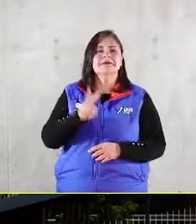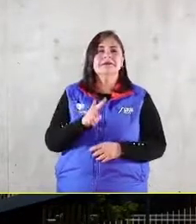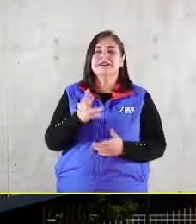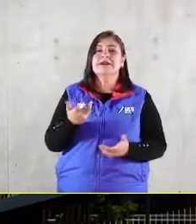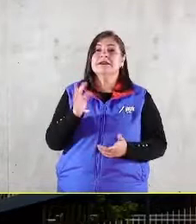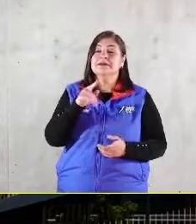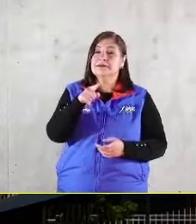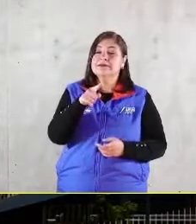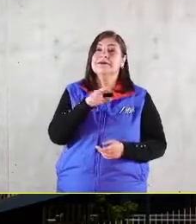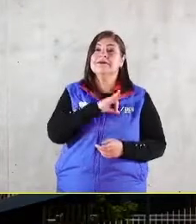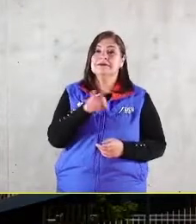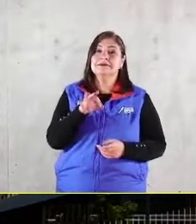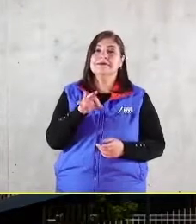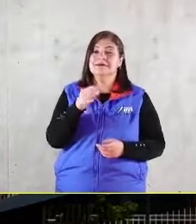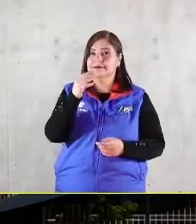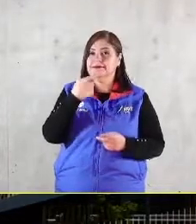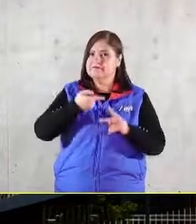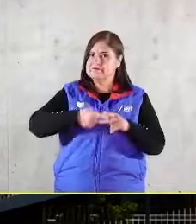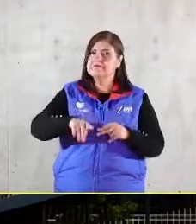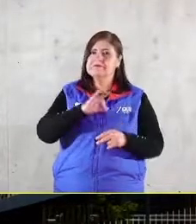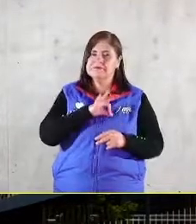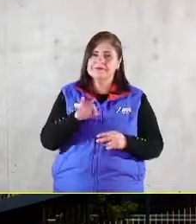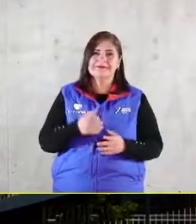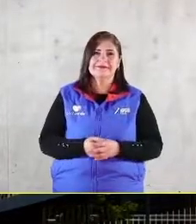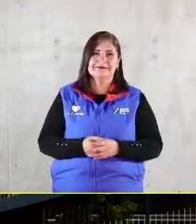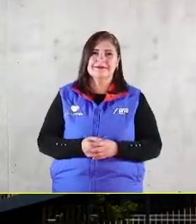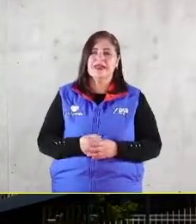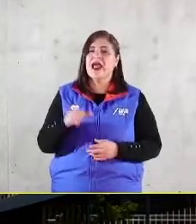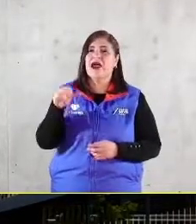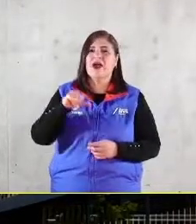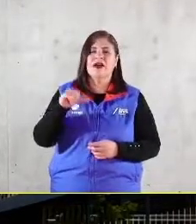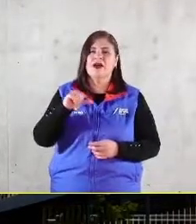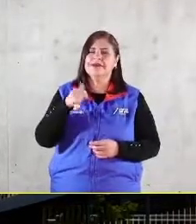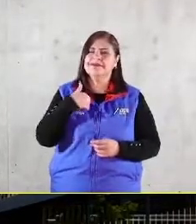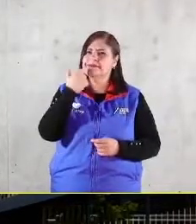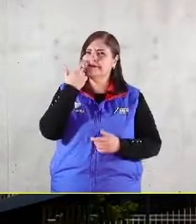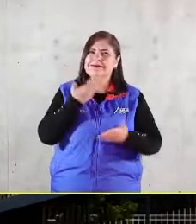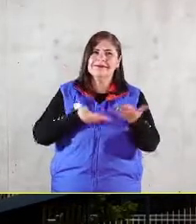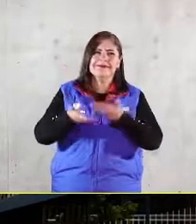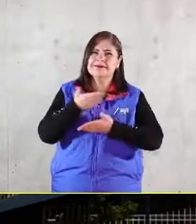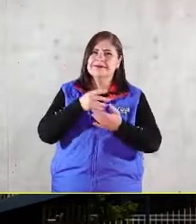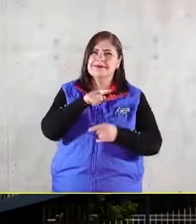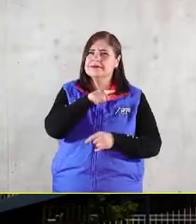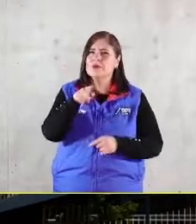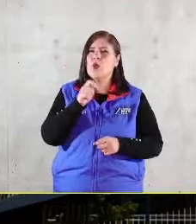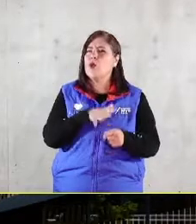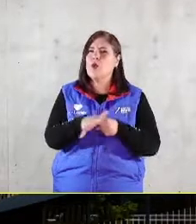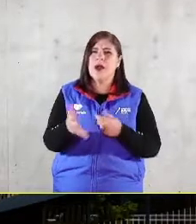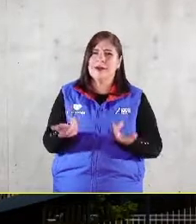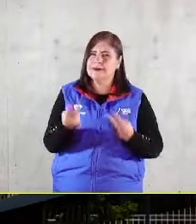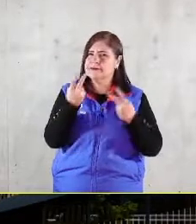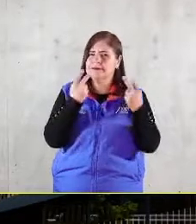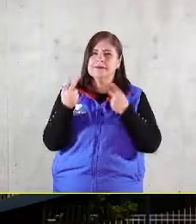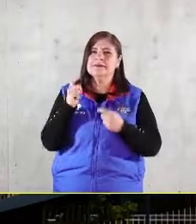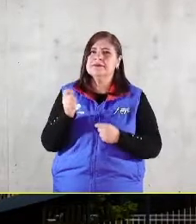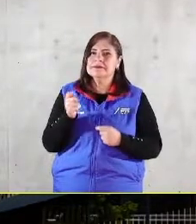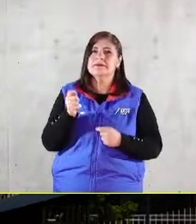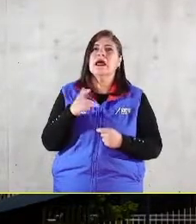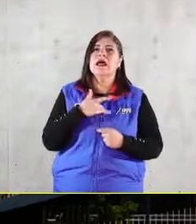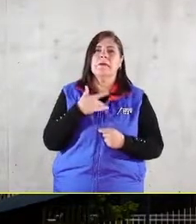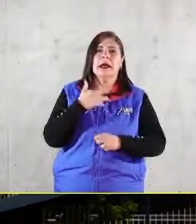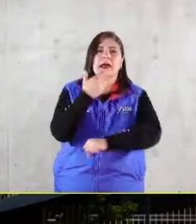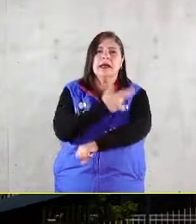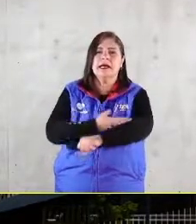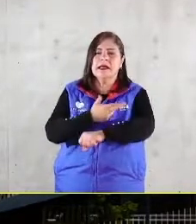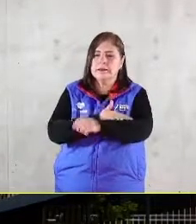si les parece, vamos a empezar lo que hoy quiero compartir con ustedes. Es lo que hemos llamado la gestión